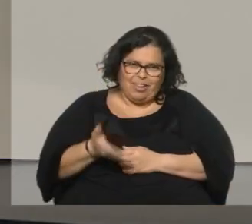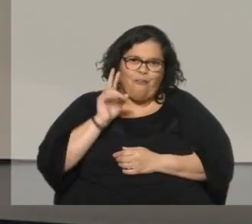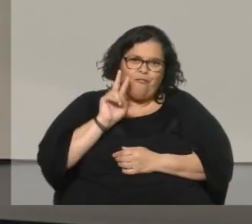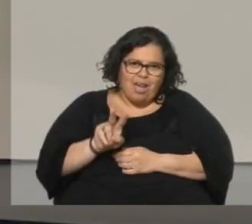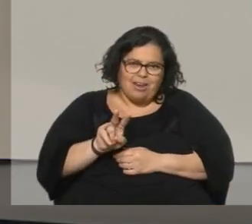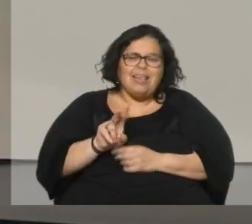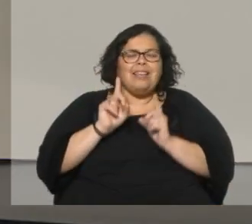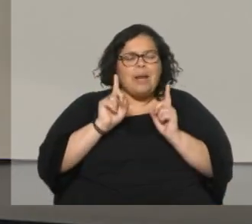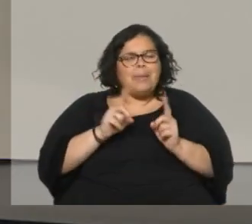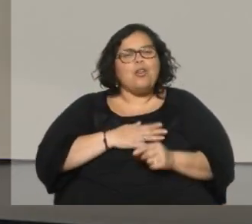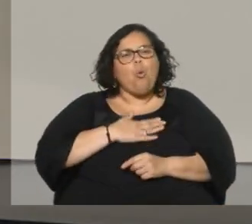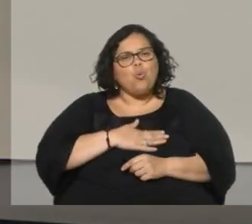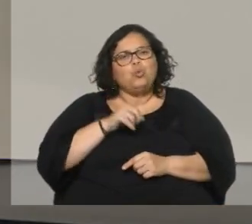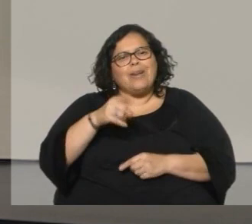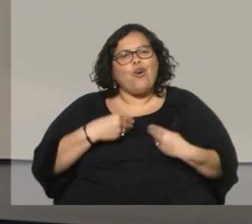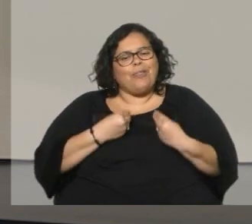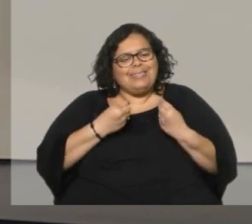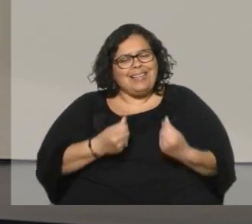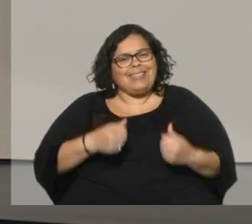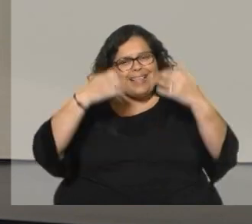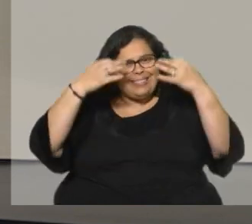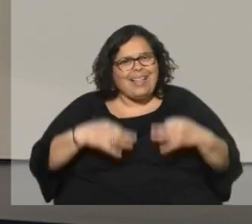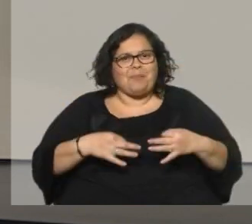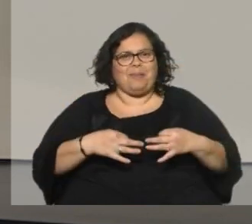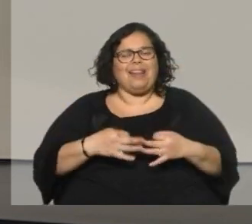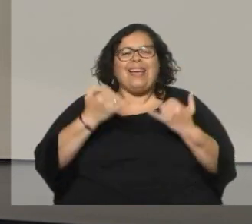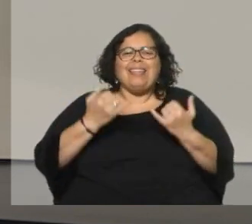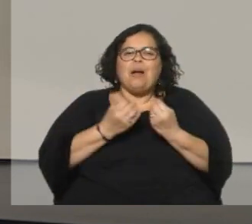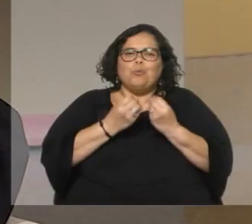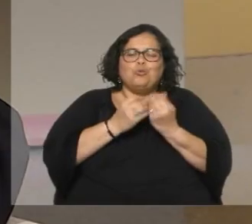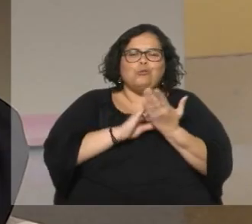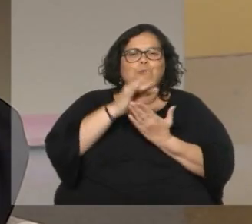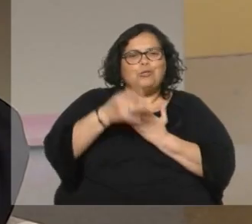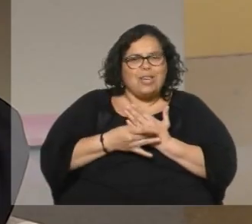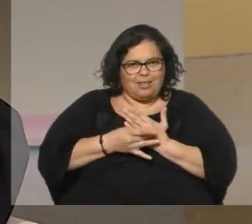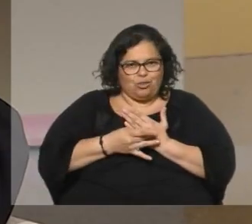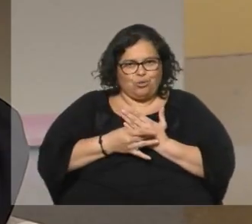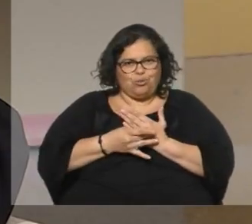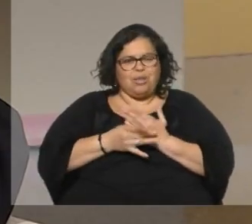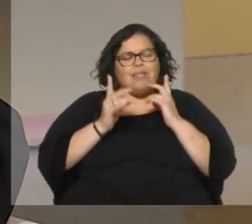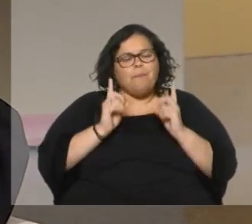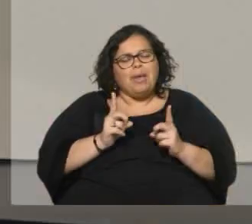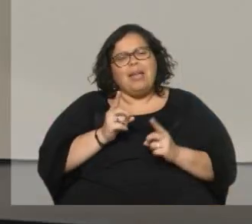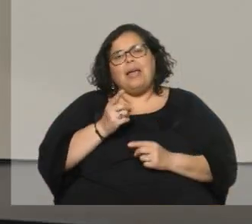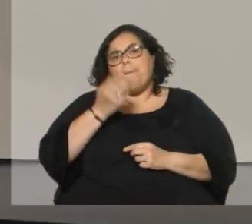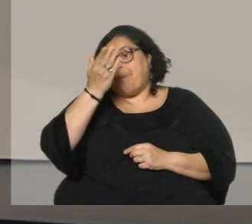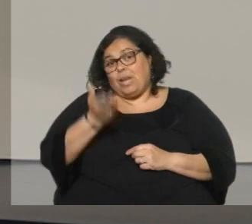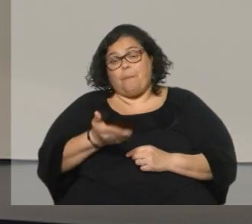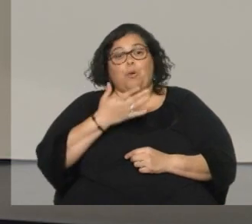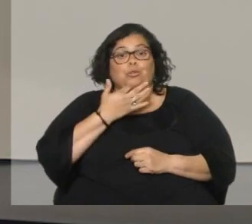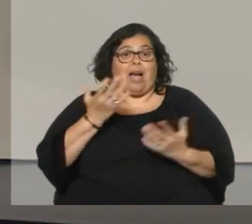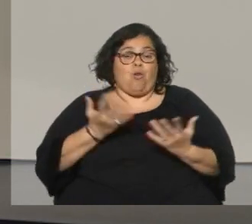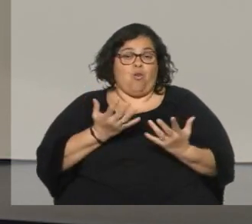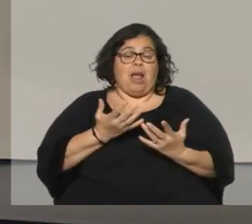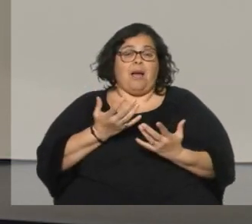un gusto además que te sientas tan bien que tengas tantos proyectos que de repente estás cumpliendo con